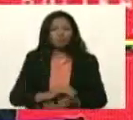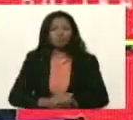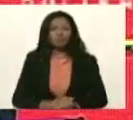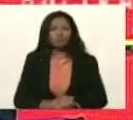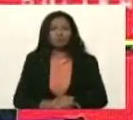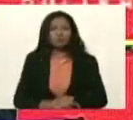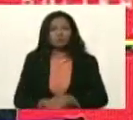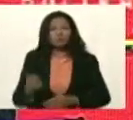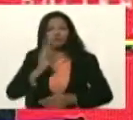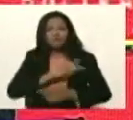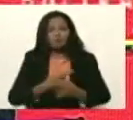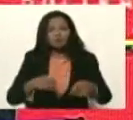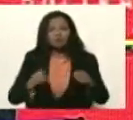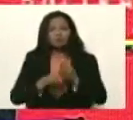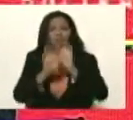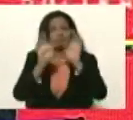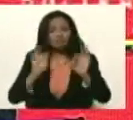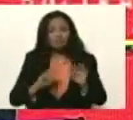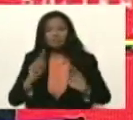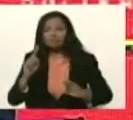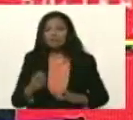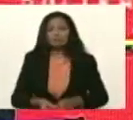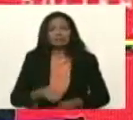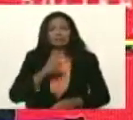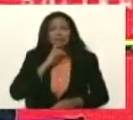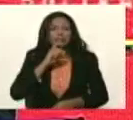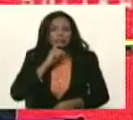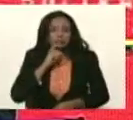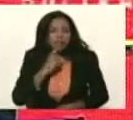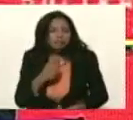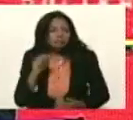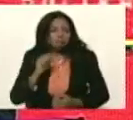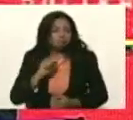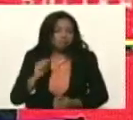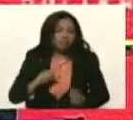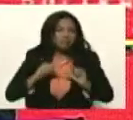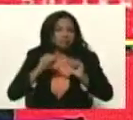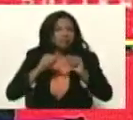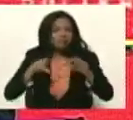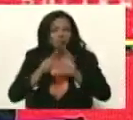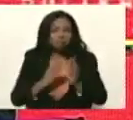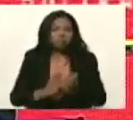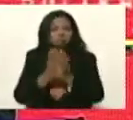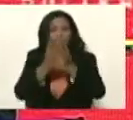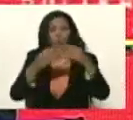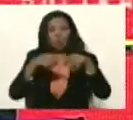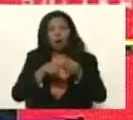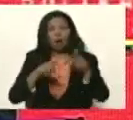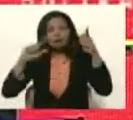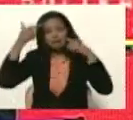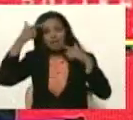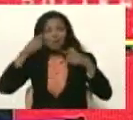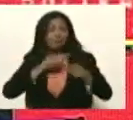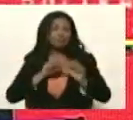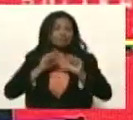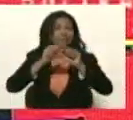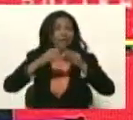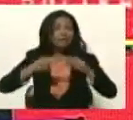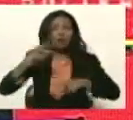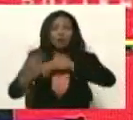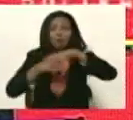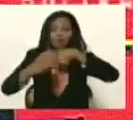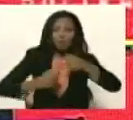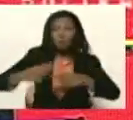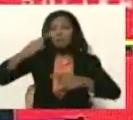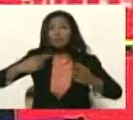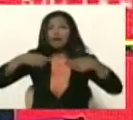duro, complejo, difícil, de mantener el legado, comandante Chávez, de mantener la revolución